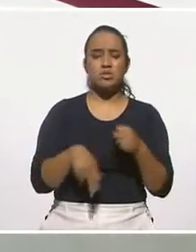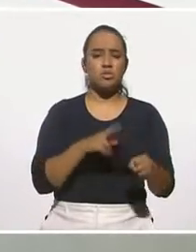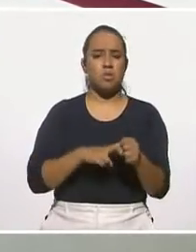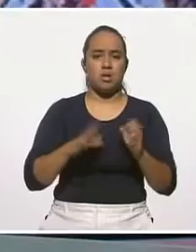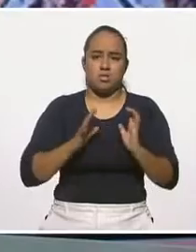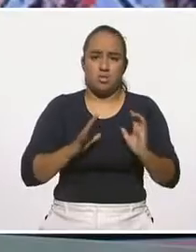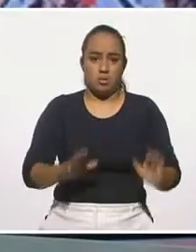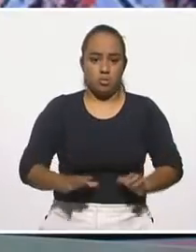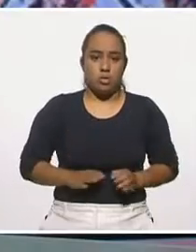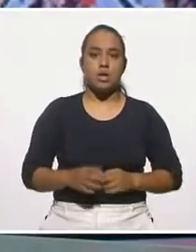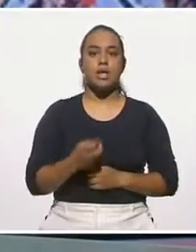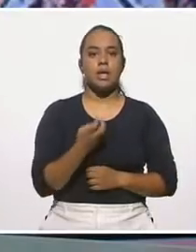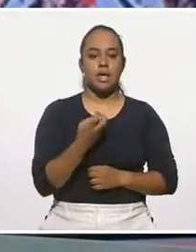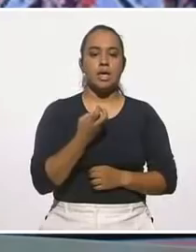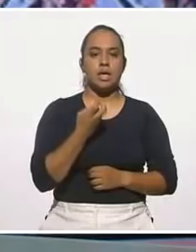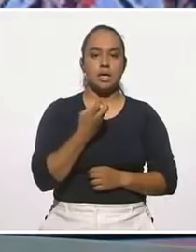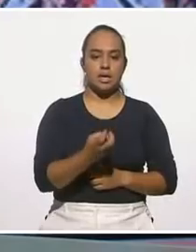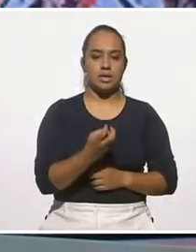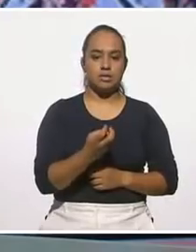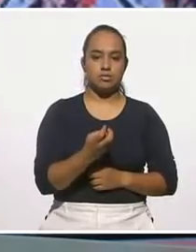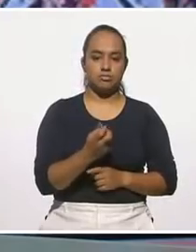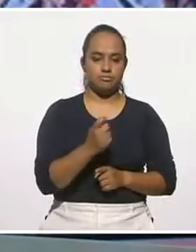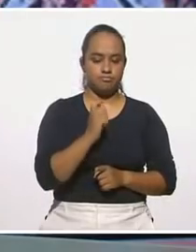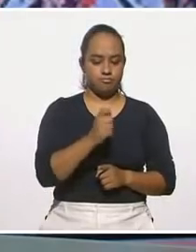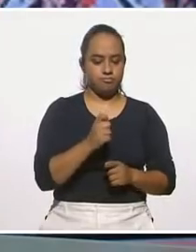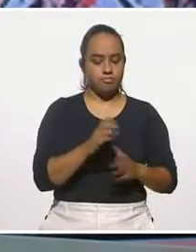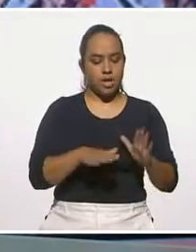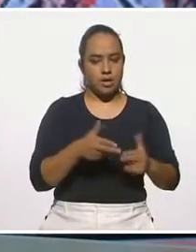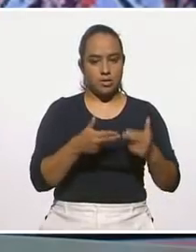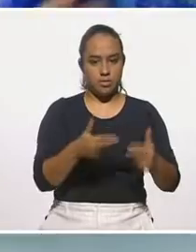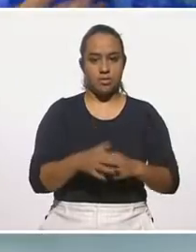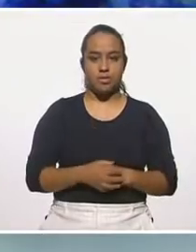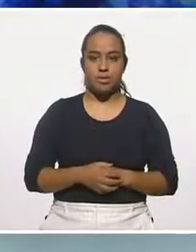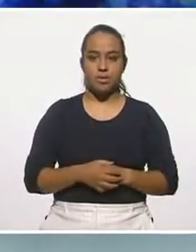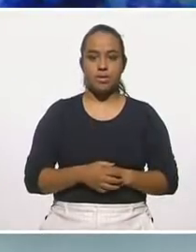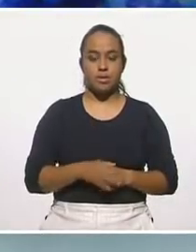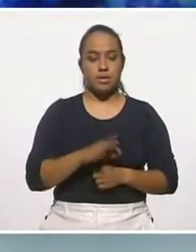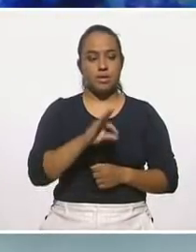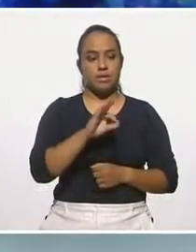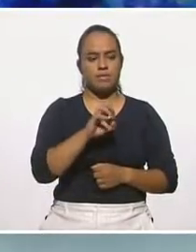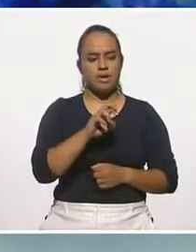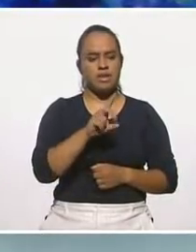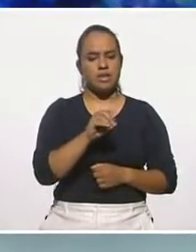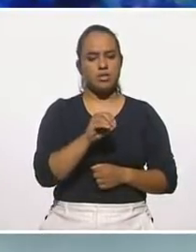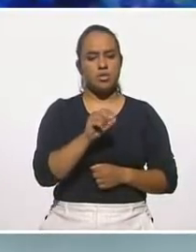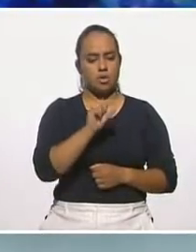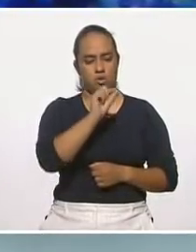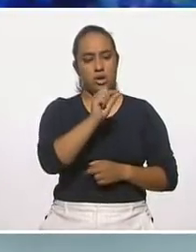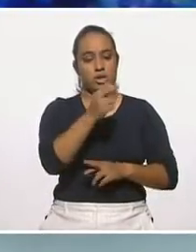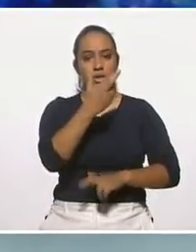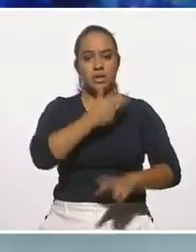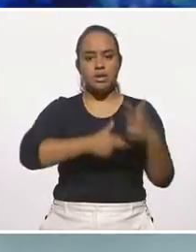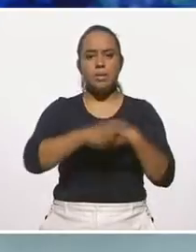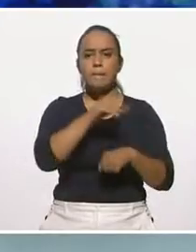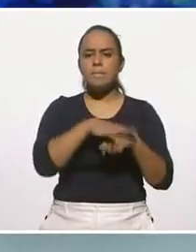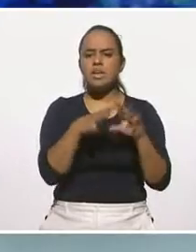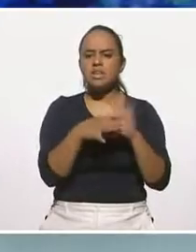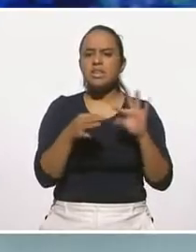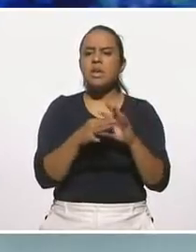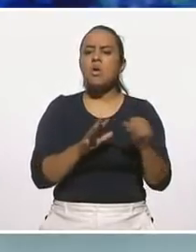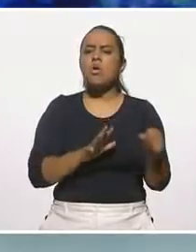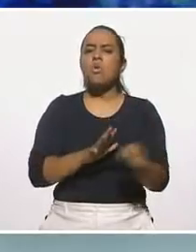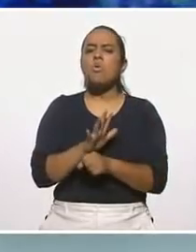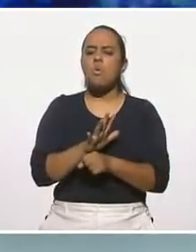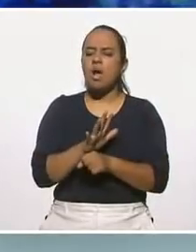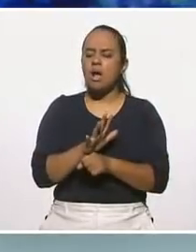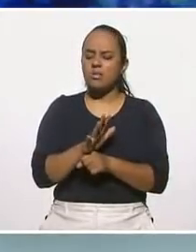Entonces, ahí es donde entra esa parte de lo que puede ser edad. Muy bien, doctor Fernando. Entonces, ¿qué te parece si regresando nos platicas entonces cuál